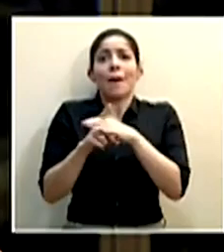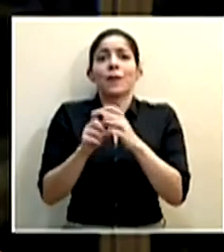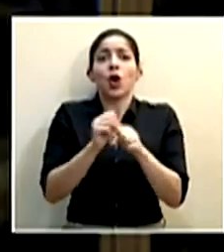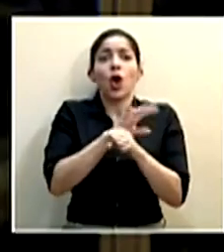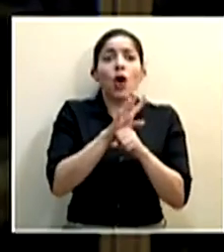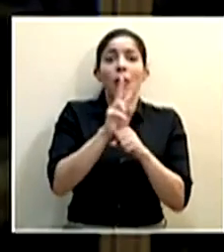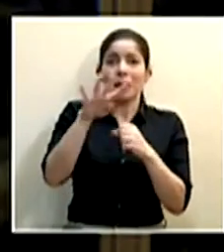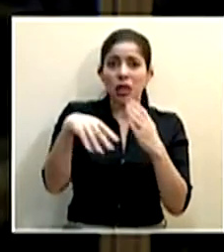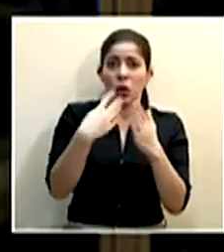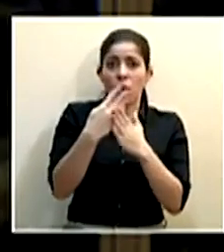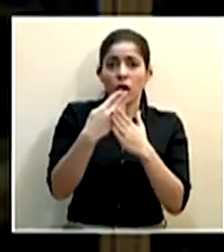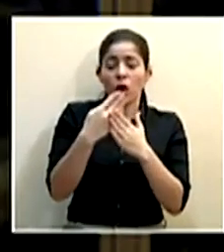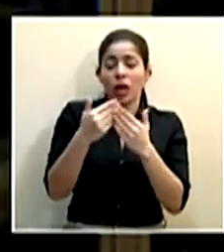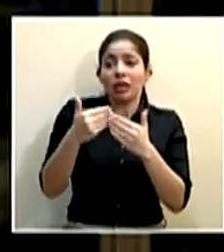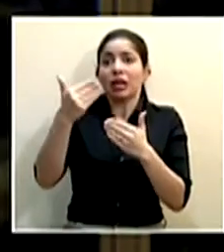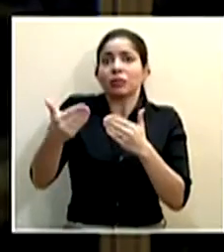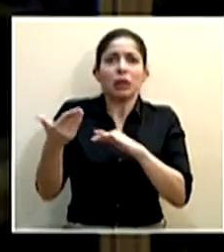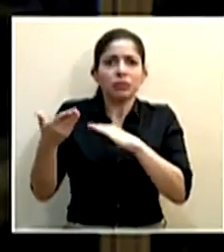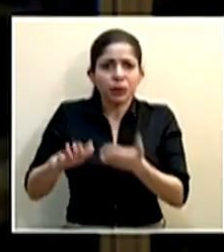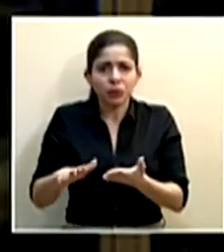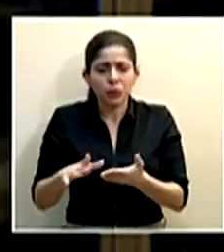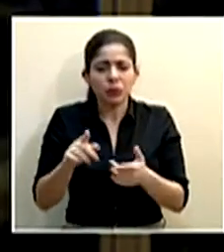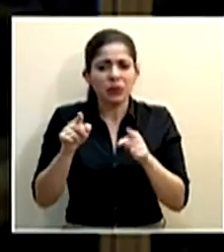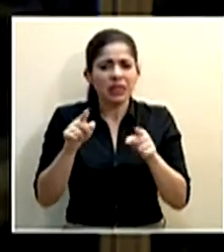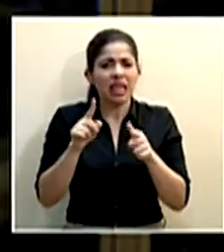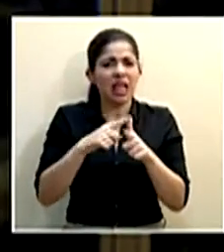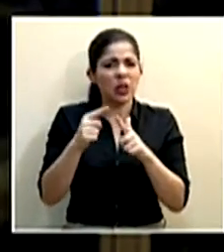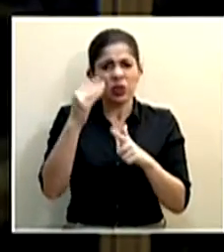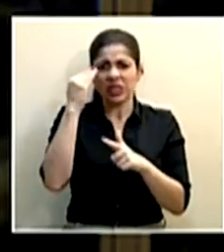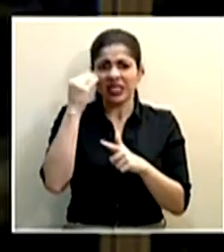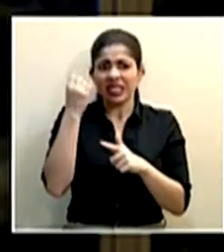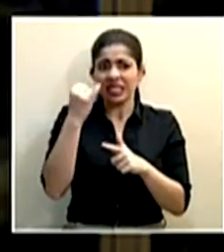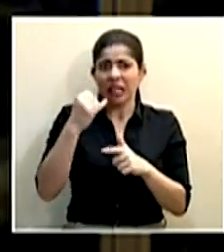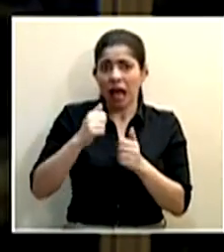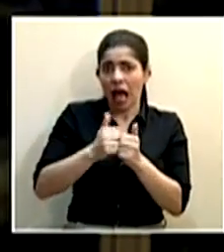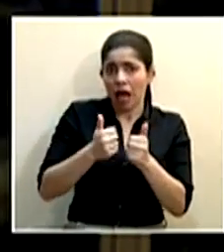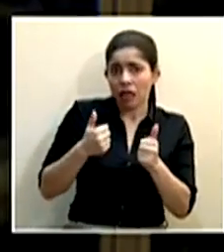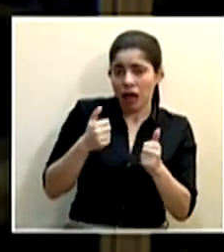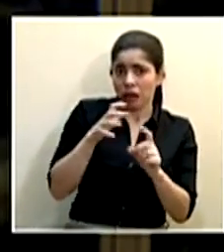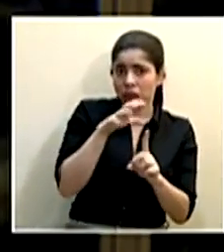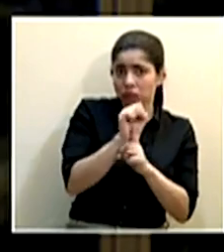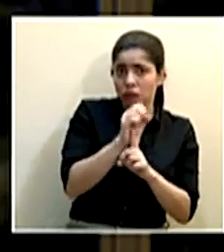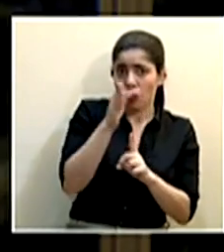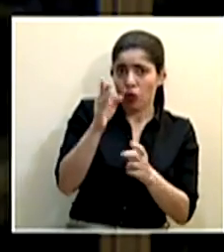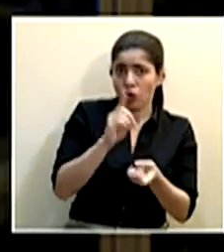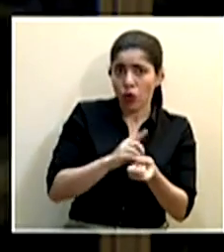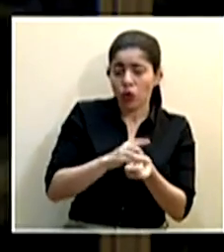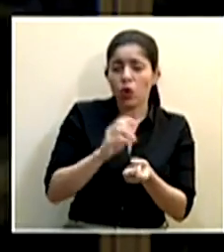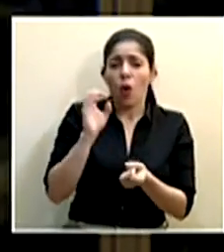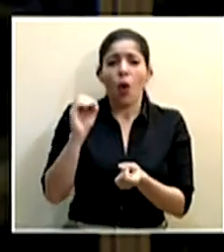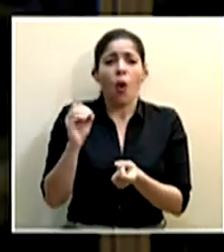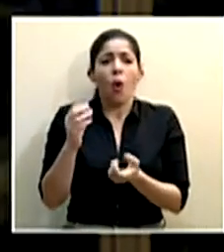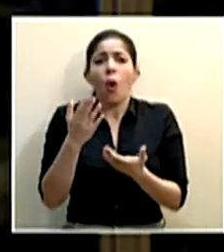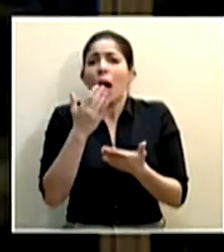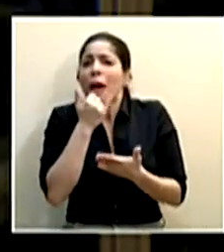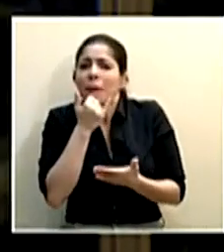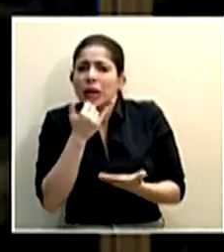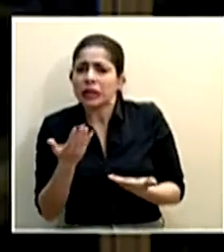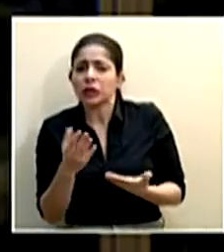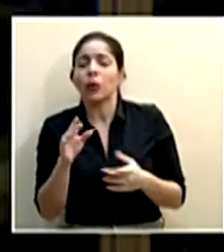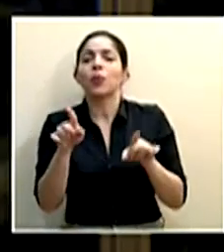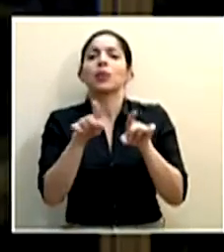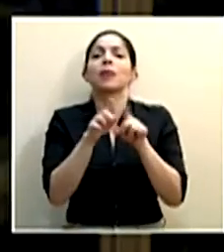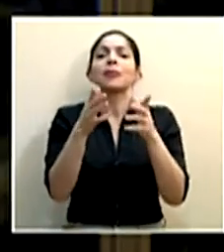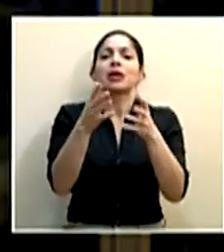y 24 horas después falleció. Entonces, saber si es que hubo tardanza, no sé, al momento de acudir al médico o si pudo haber pasado algo. También queremos